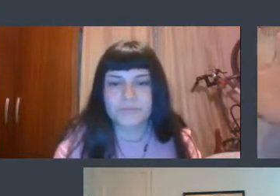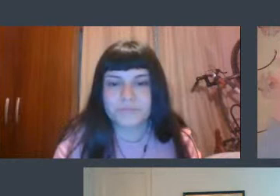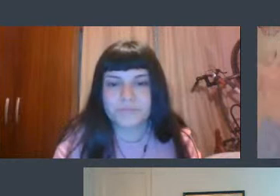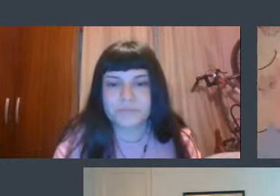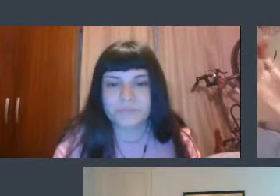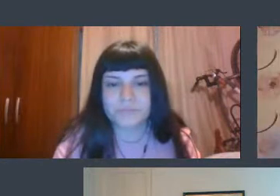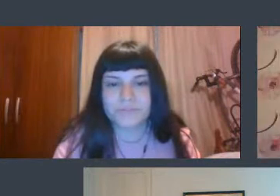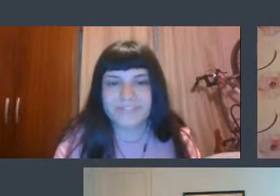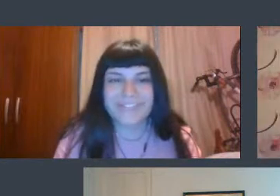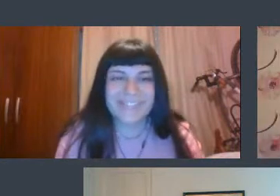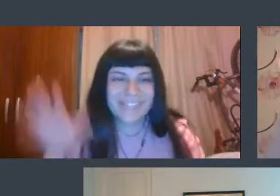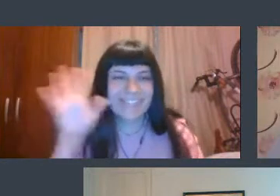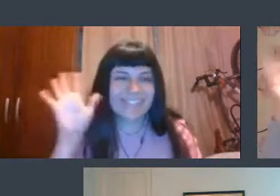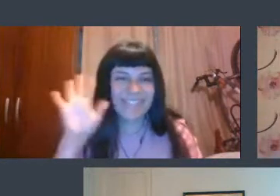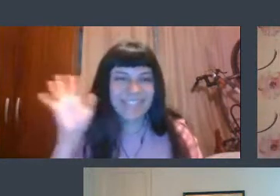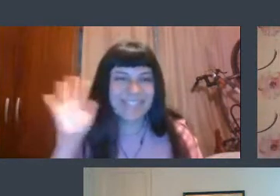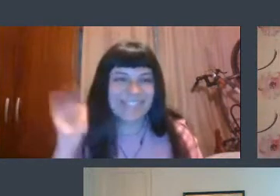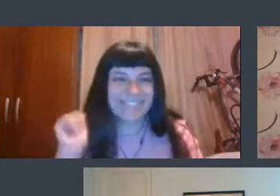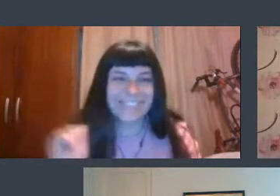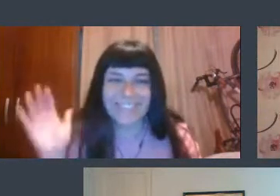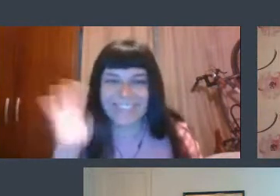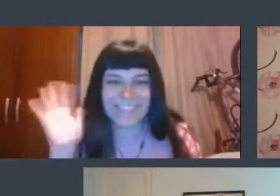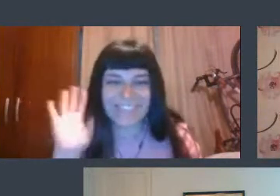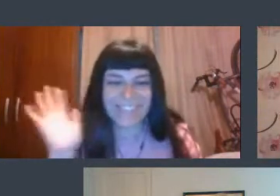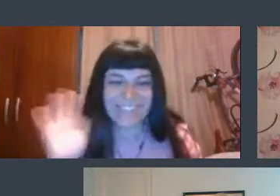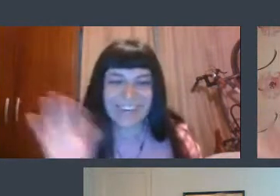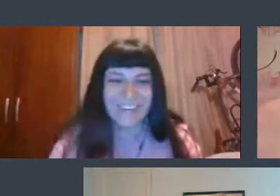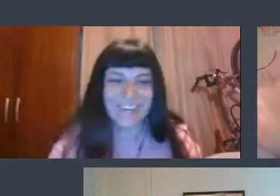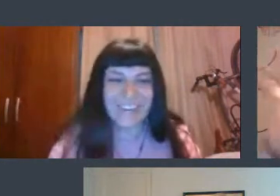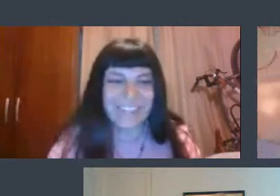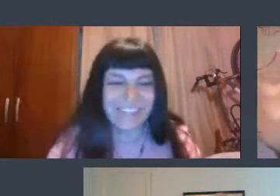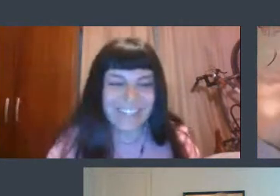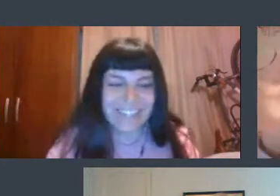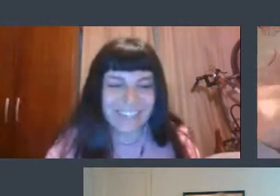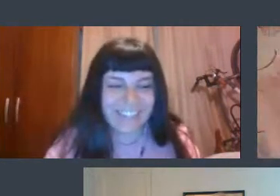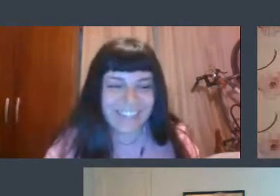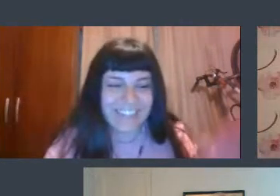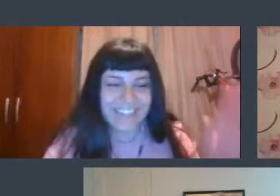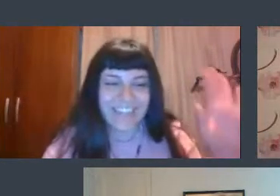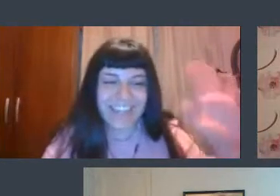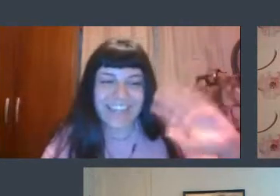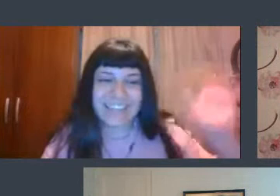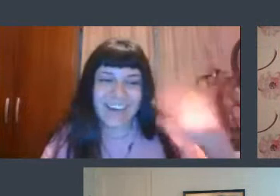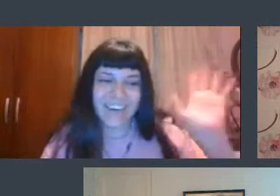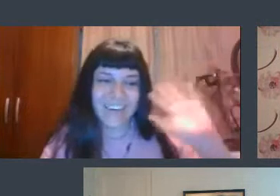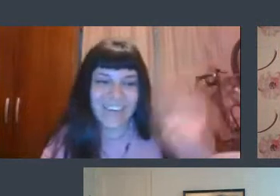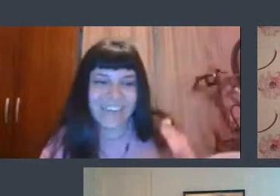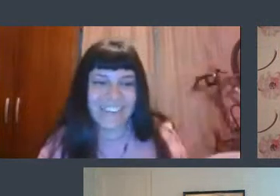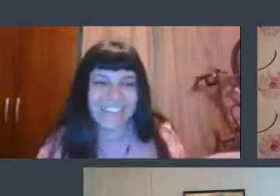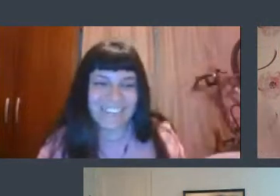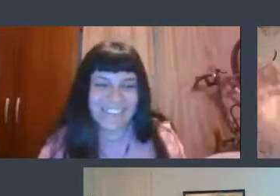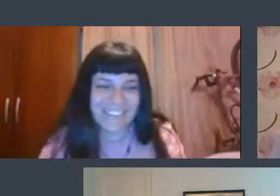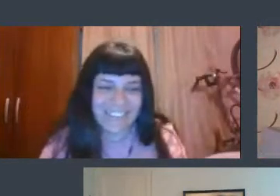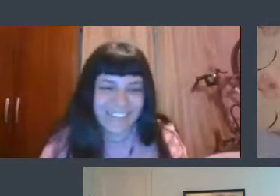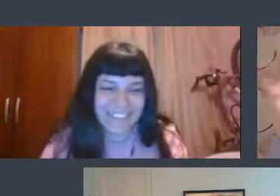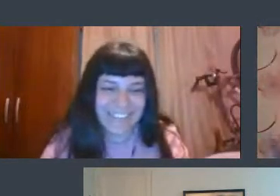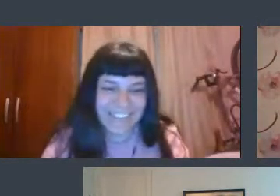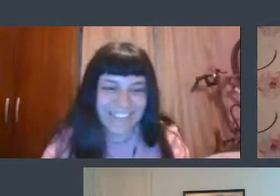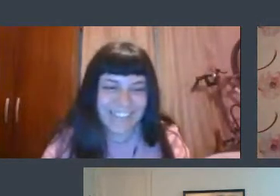asistir y nos vemos en una próxima oportunidad gracias adiós gracias gracias